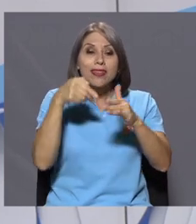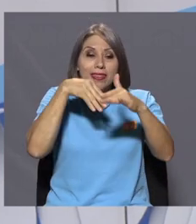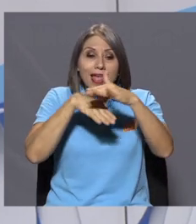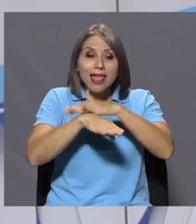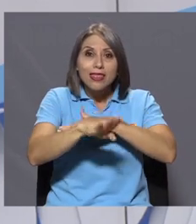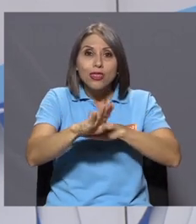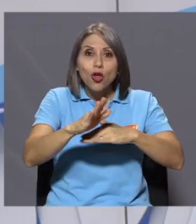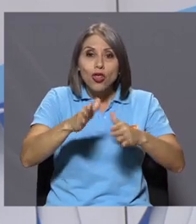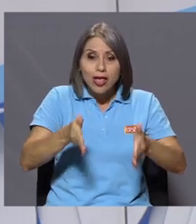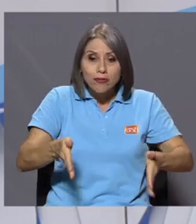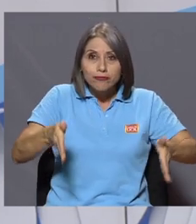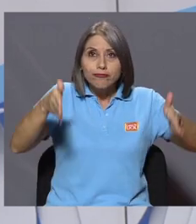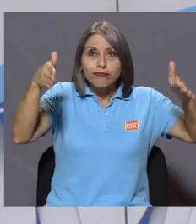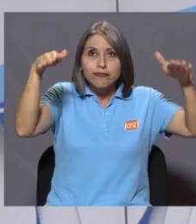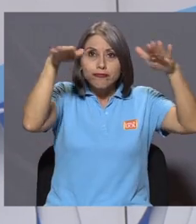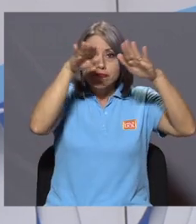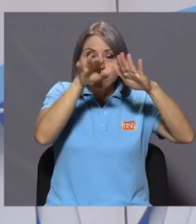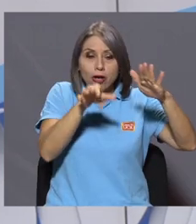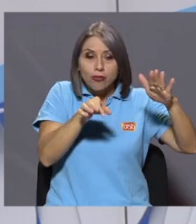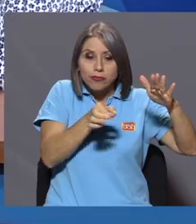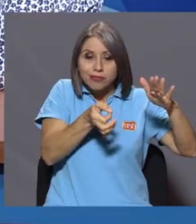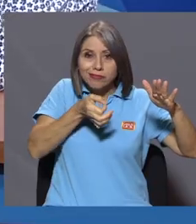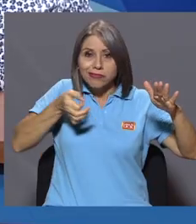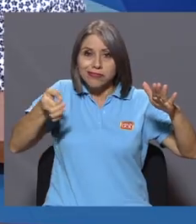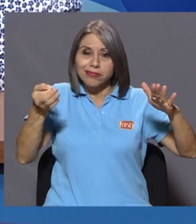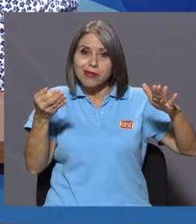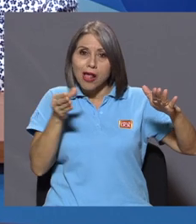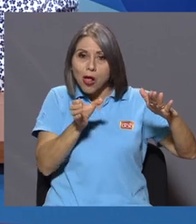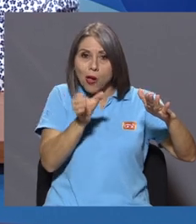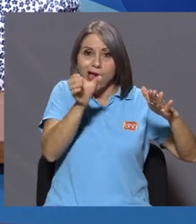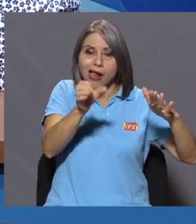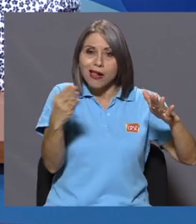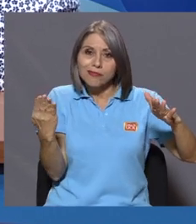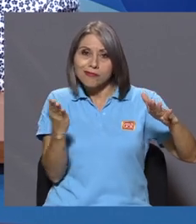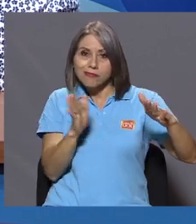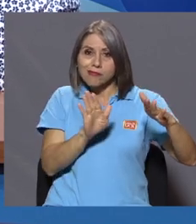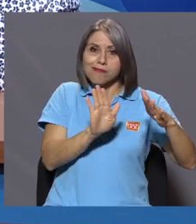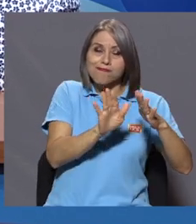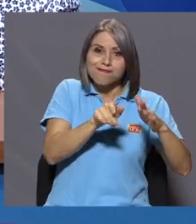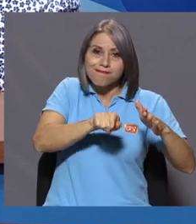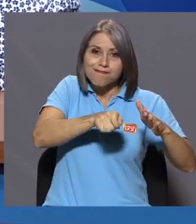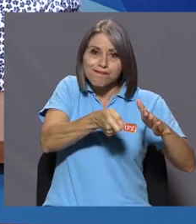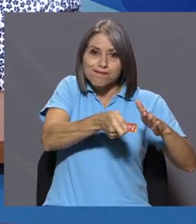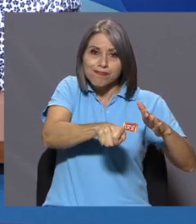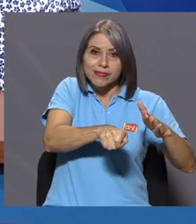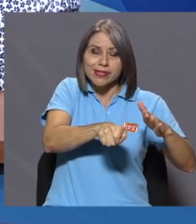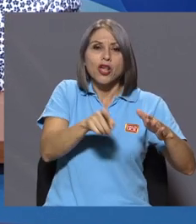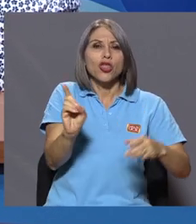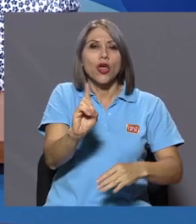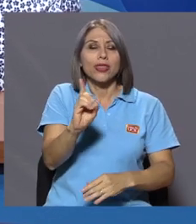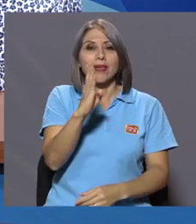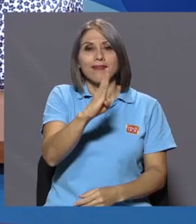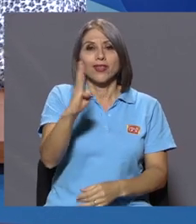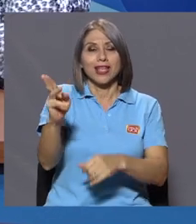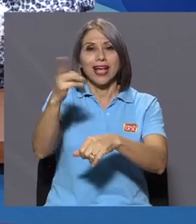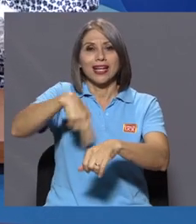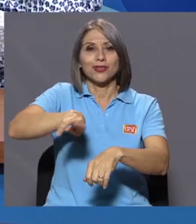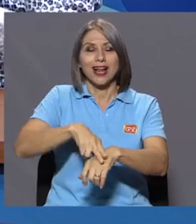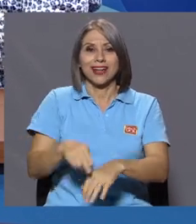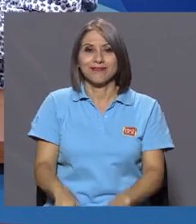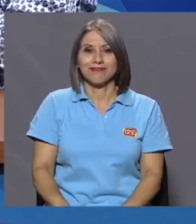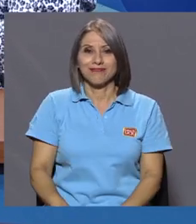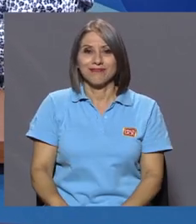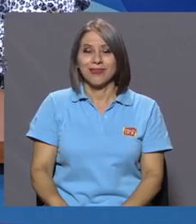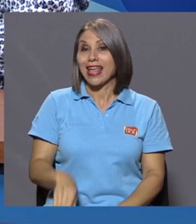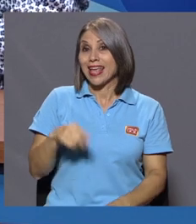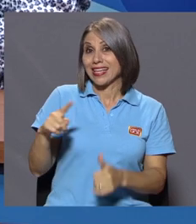sellada, en Biblioteca Nacional. Muy bien. Vamos a ir cerrando la entrevista, profesor. ¿Cómo, en